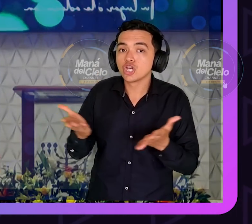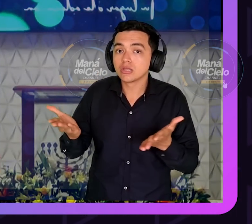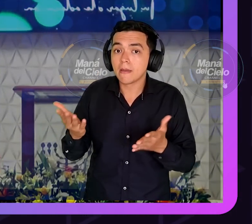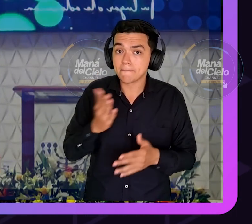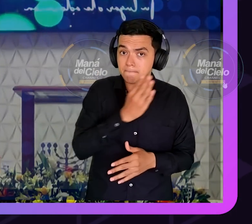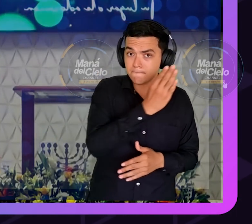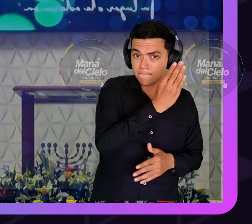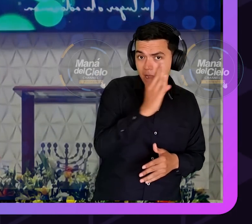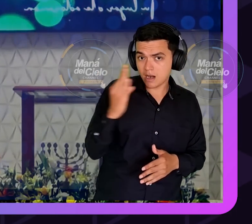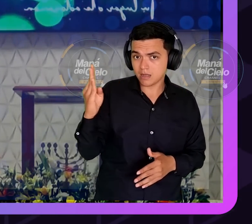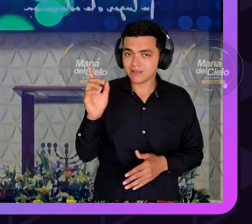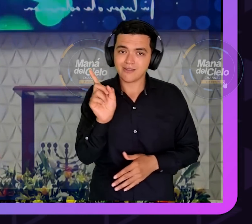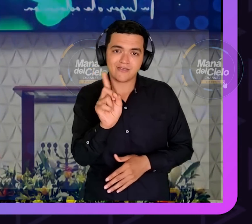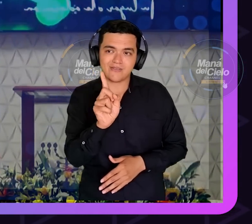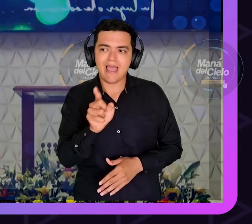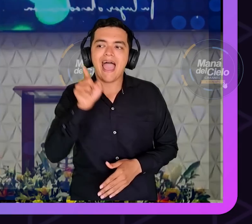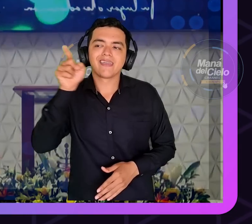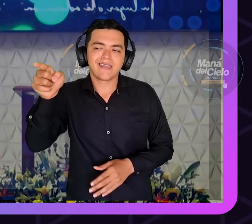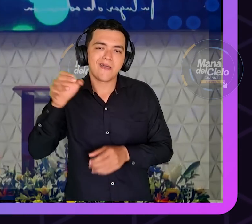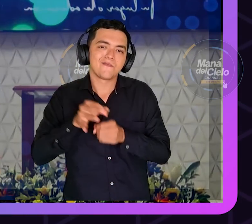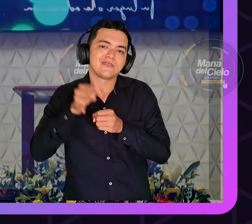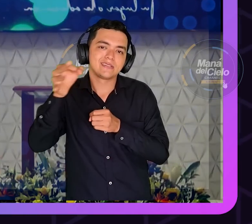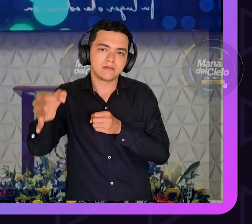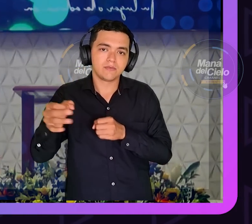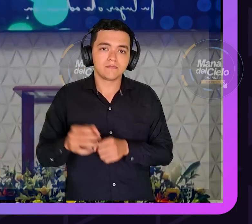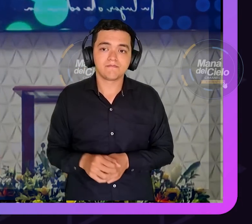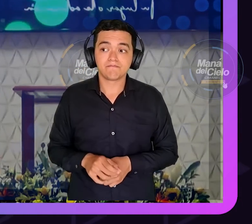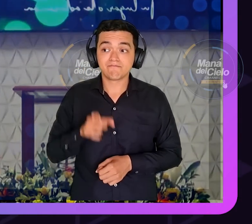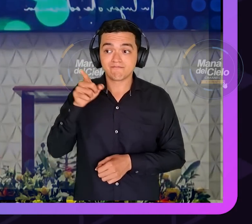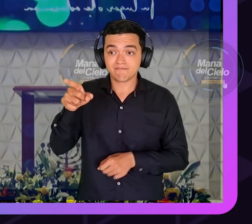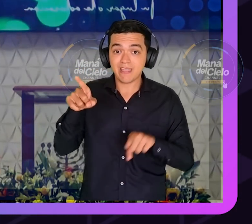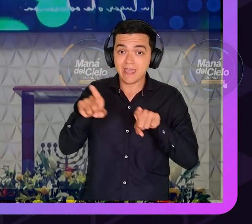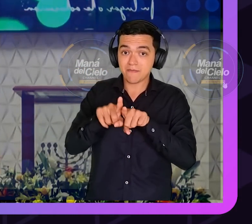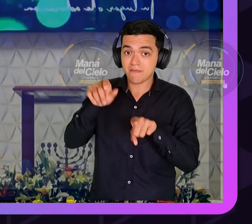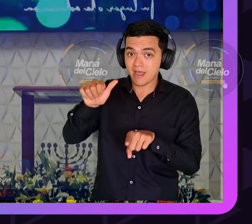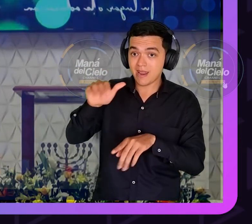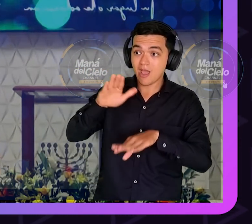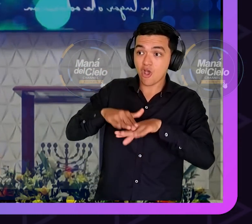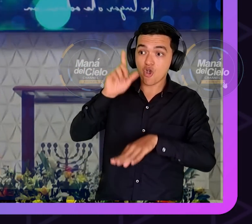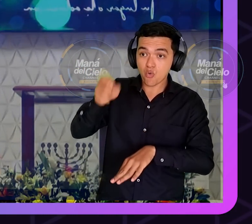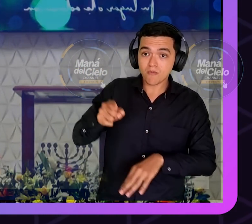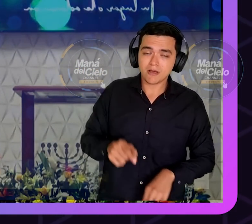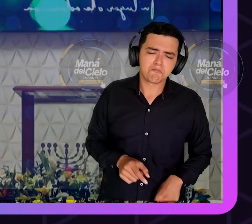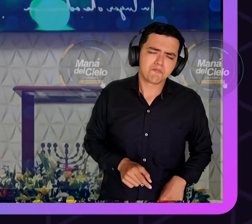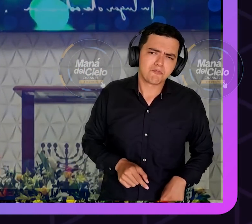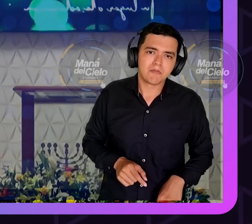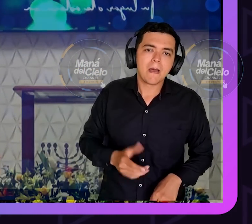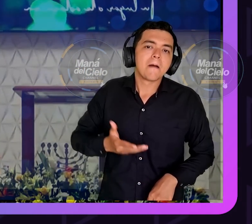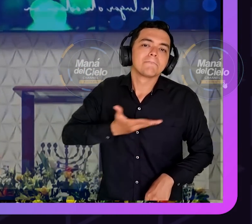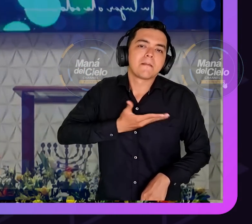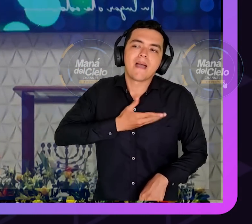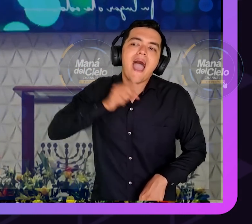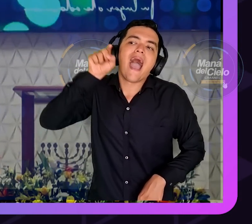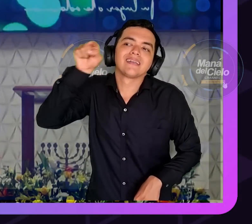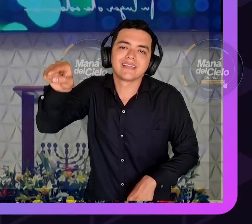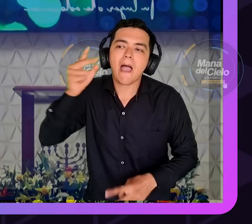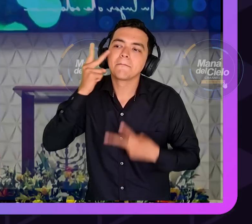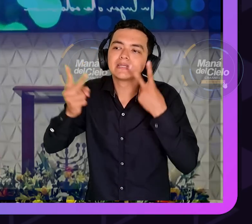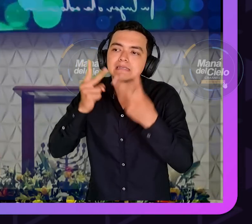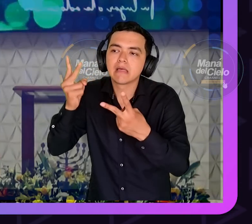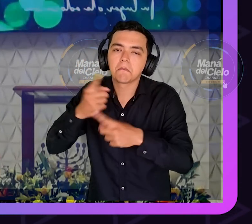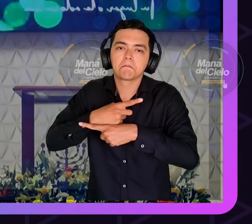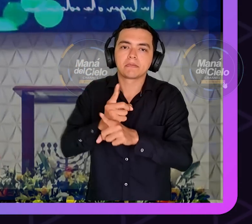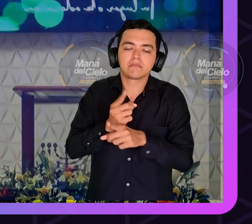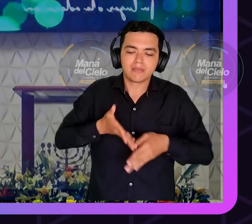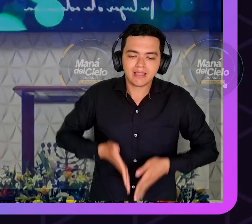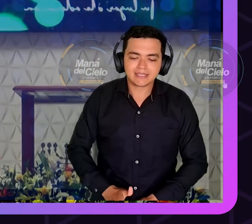resulta que un rey se le ocurrió decir vayan al pueblo y apúntense vamos a contarlos a todos